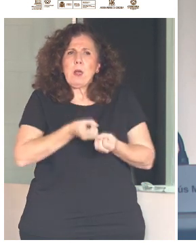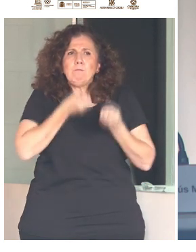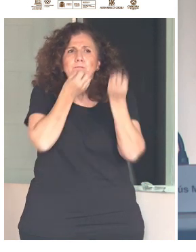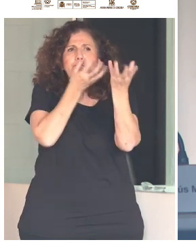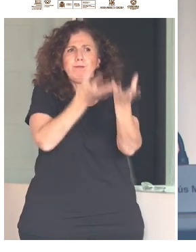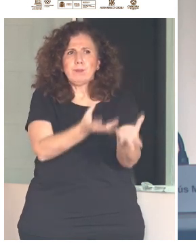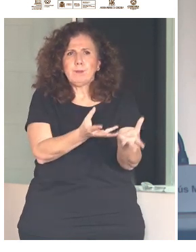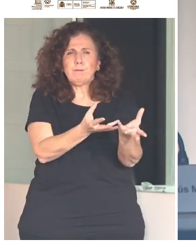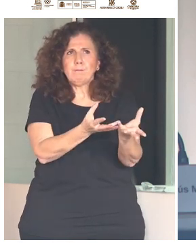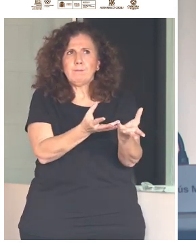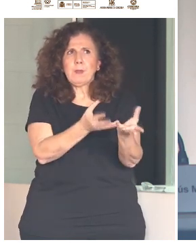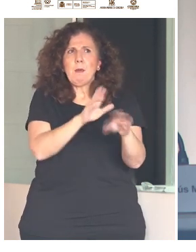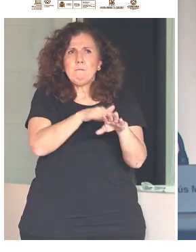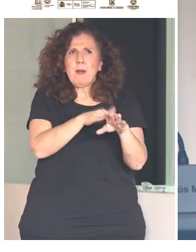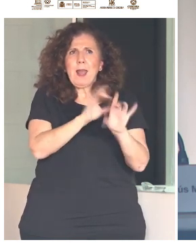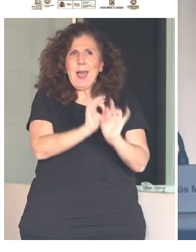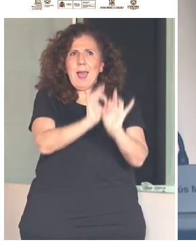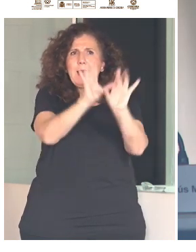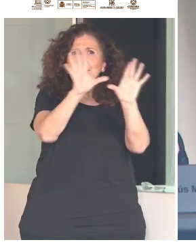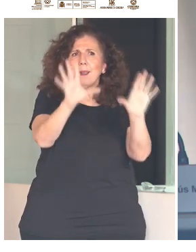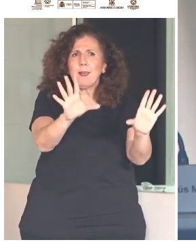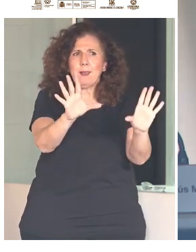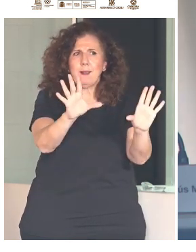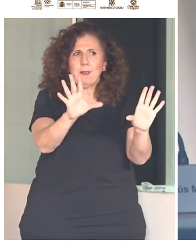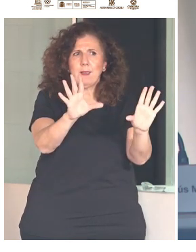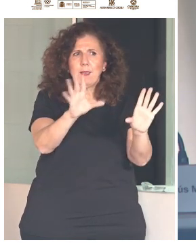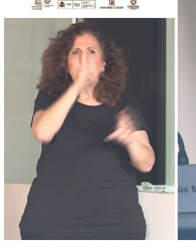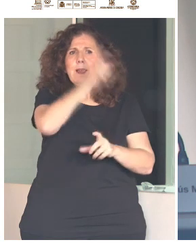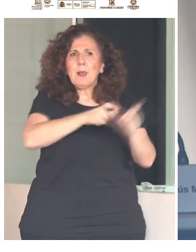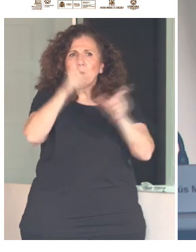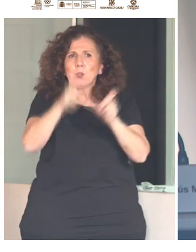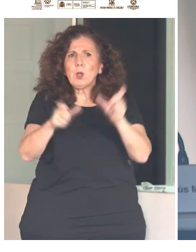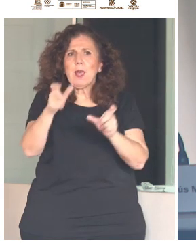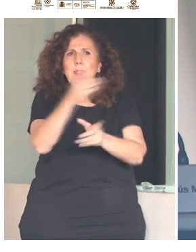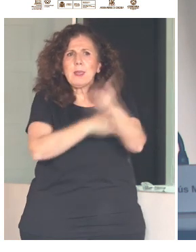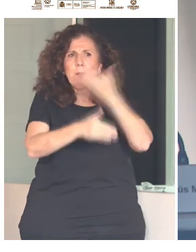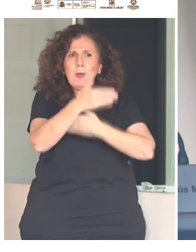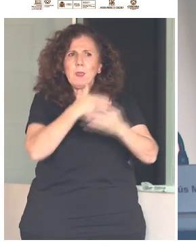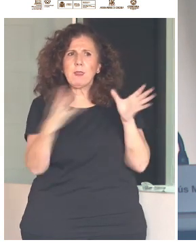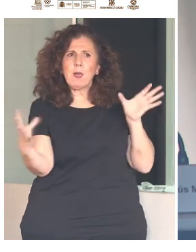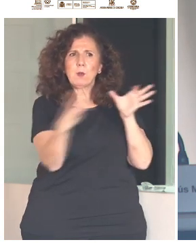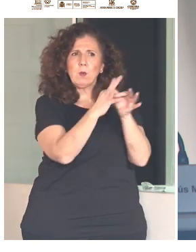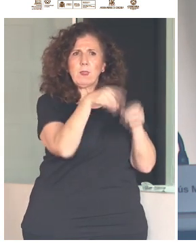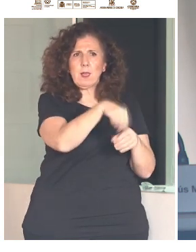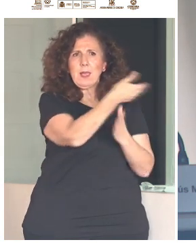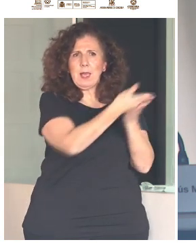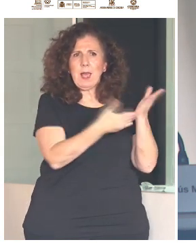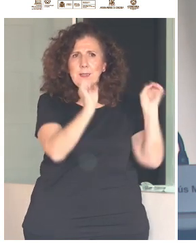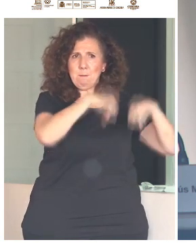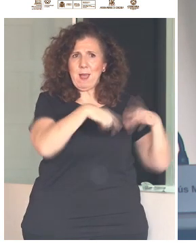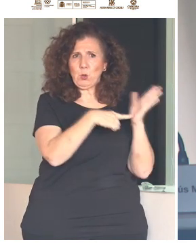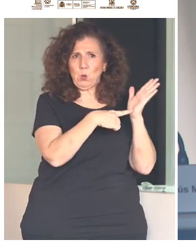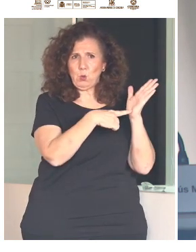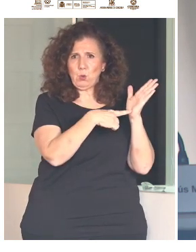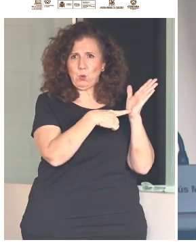implicación que tenían las personas con discapacidad con respecto a este pacto. Y